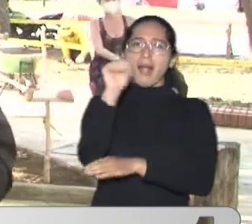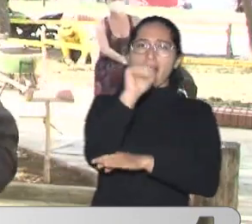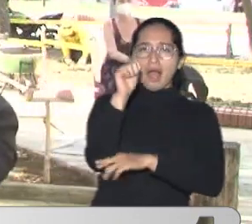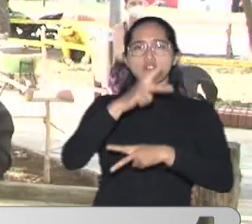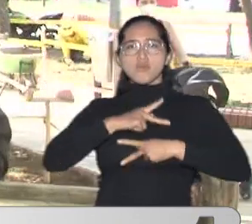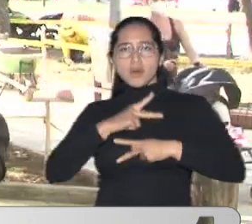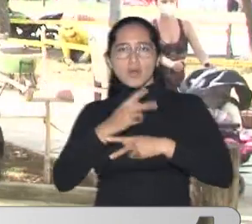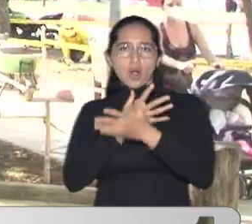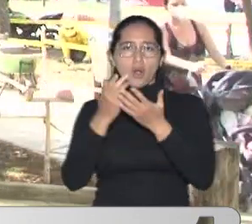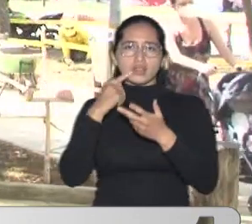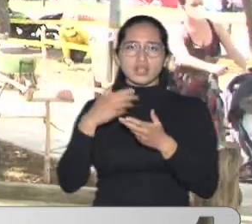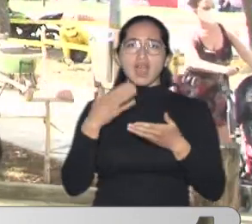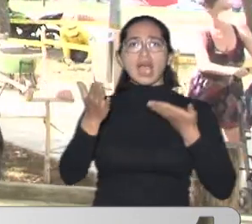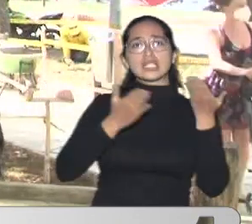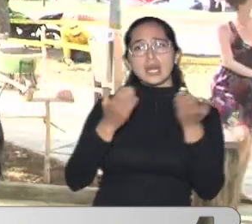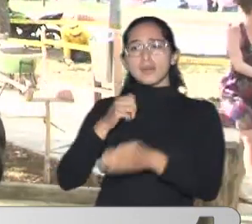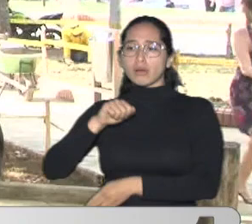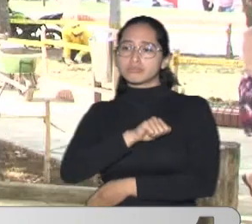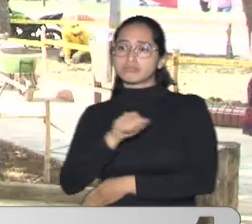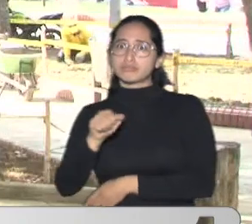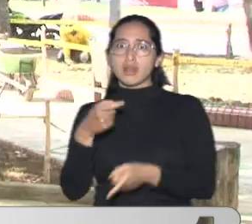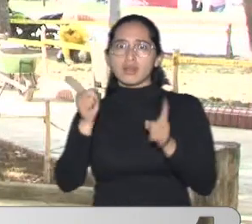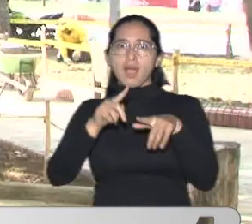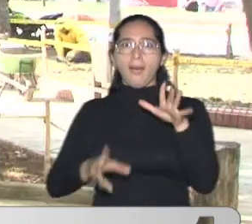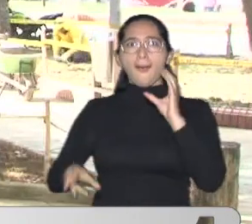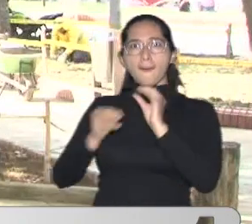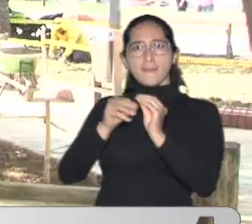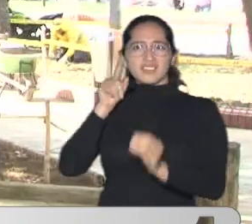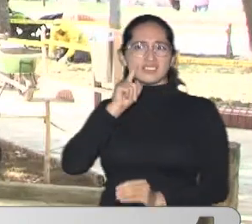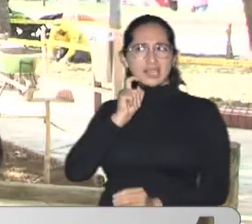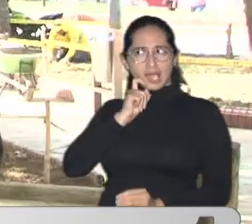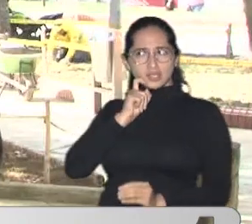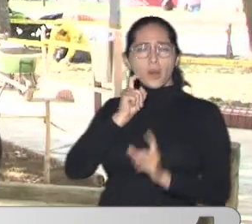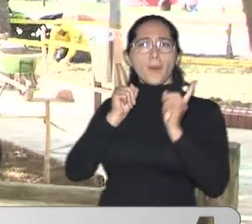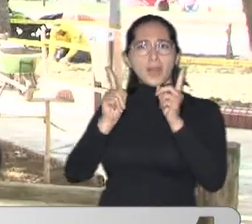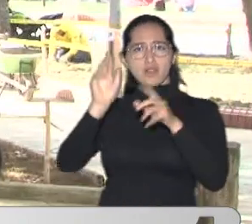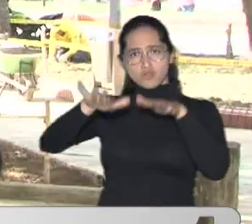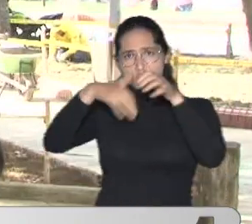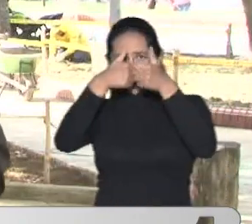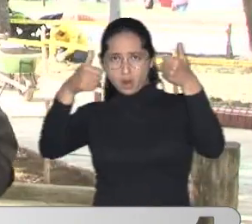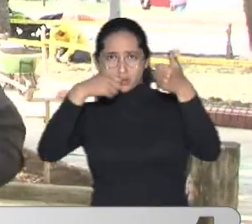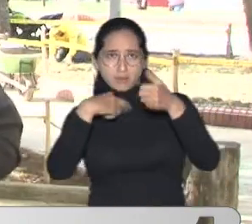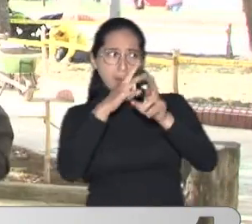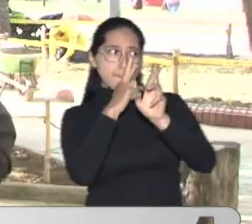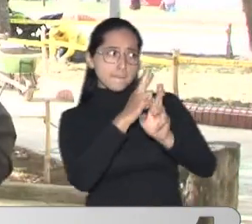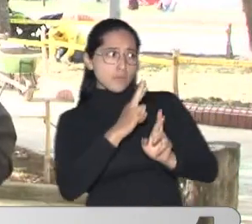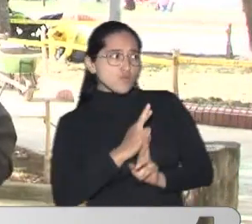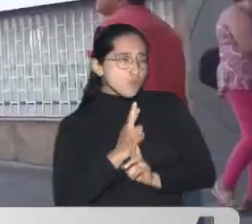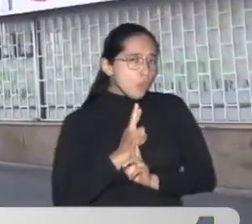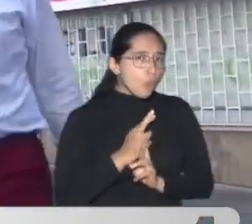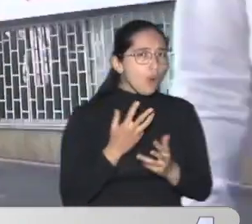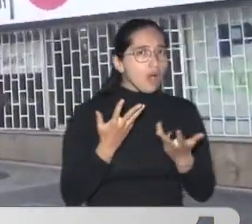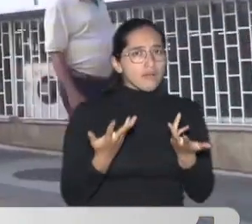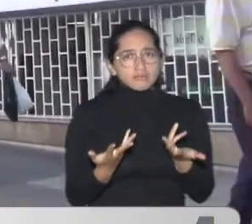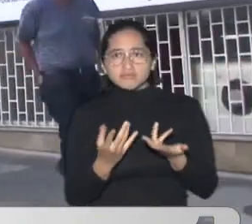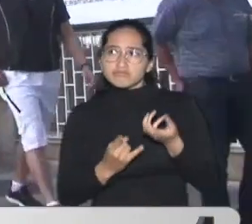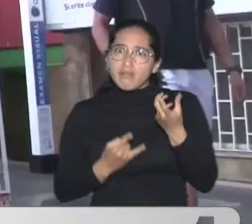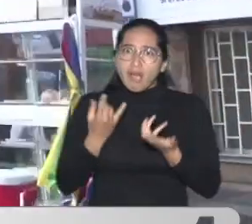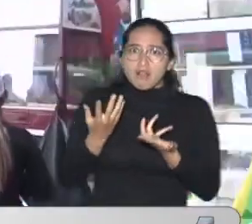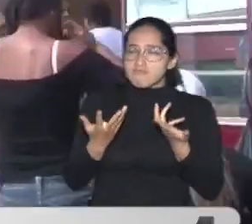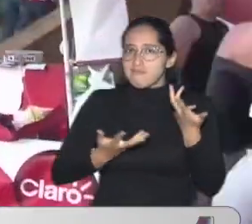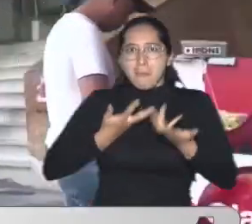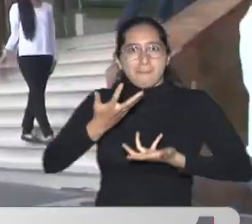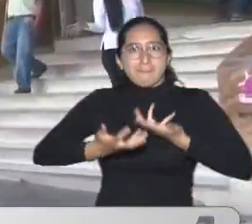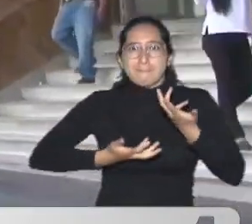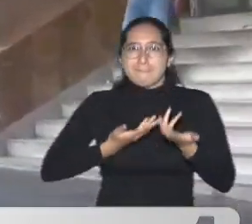Para tener relaciones Sexuales Y otras actividades Las autoridades No los han recibido No los han atendido Tras la